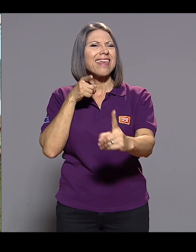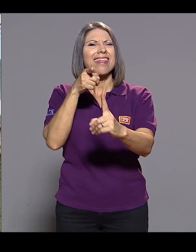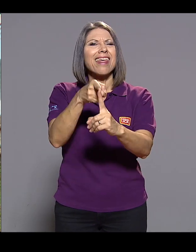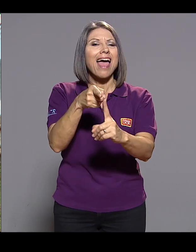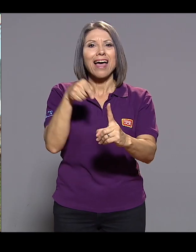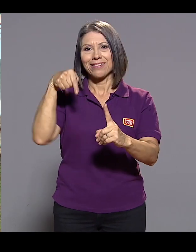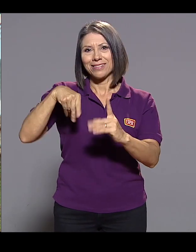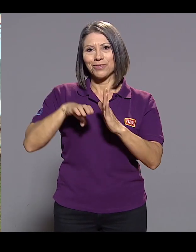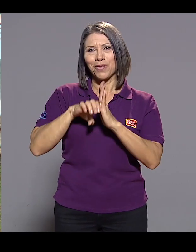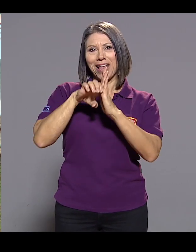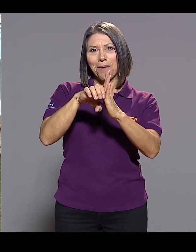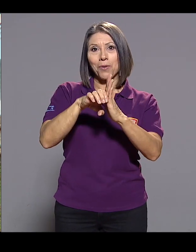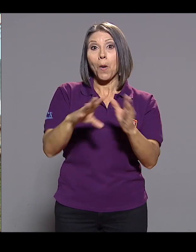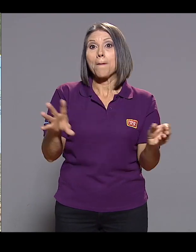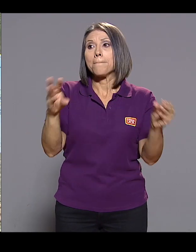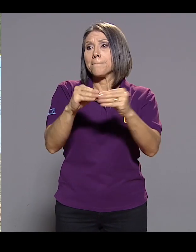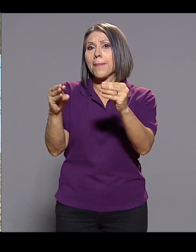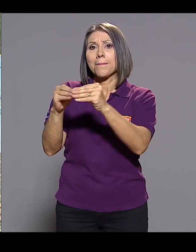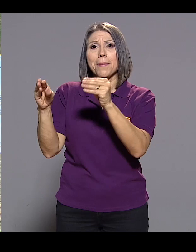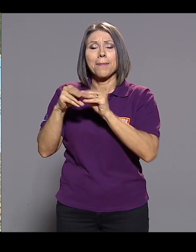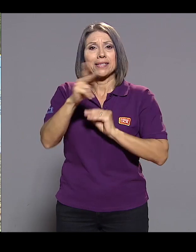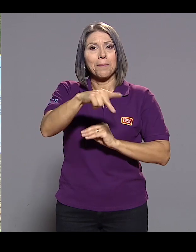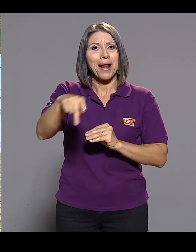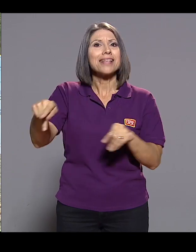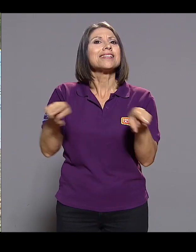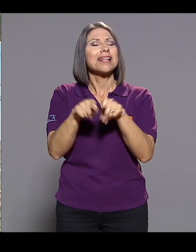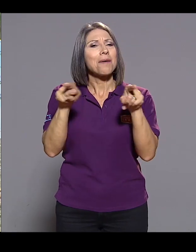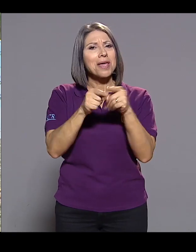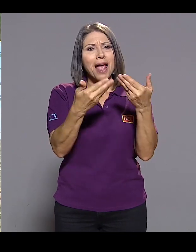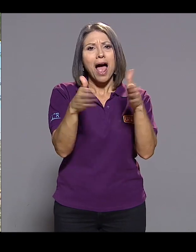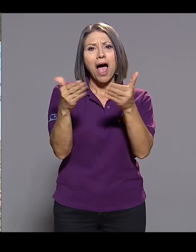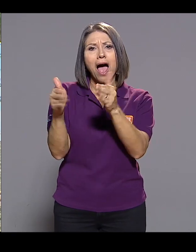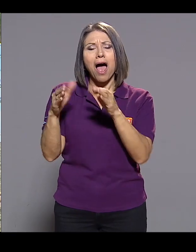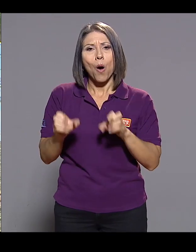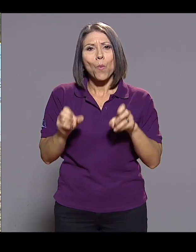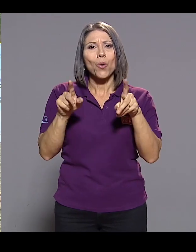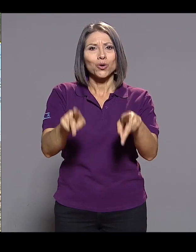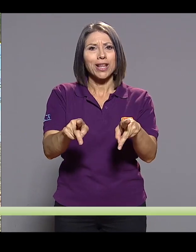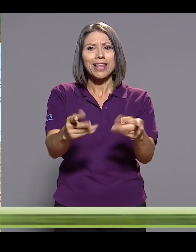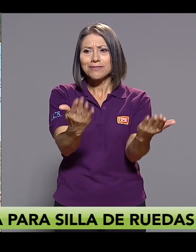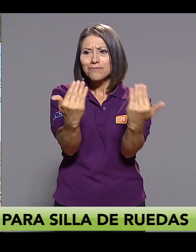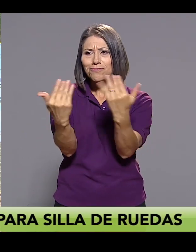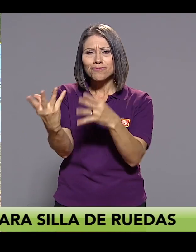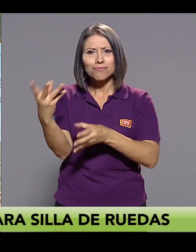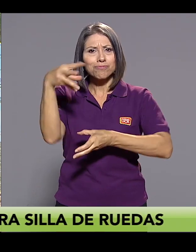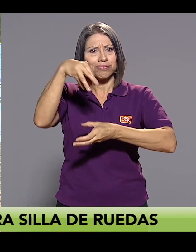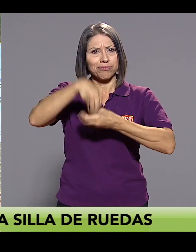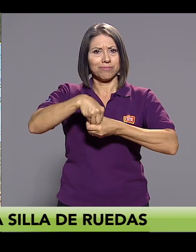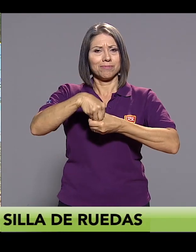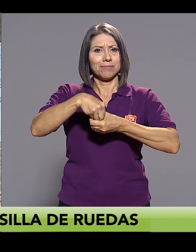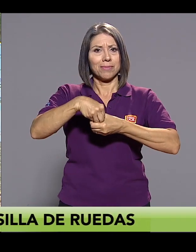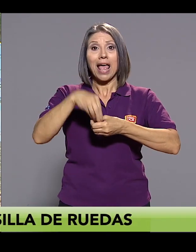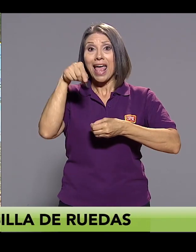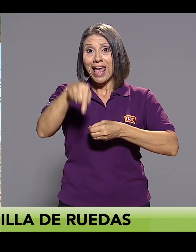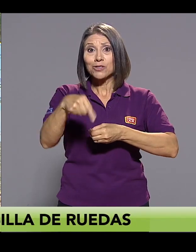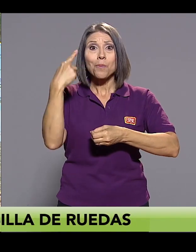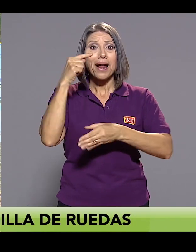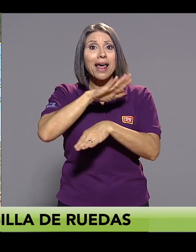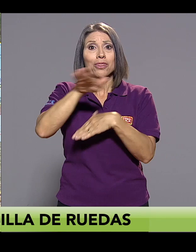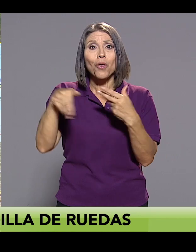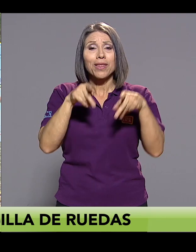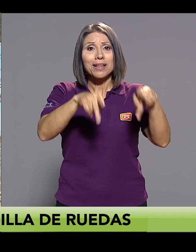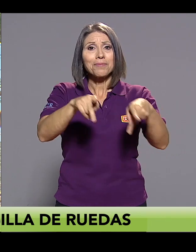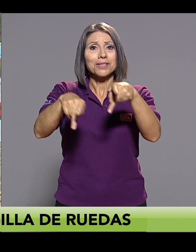que sea un ejemplo y que más playas se apunten a esa inclusión y abrir esos espacios para todos porque en realidad